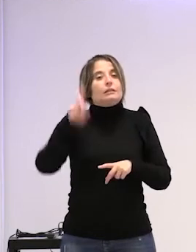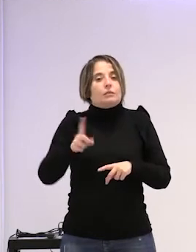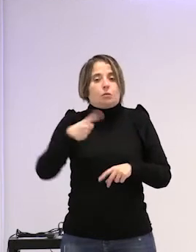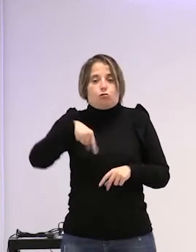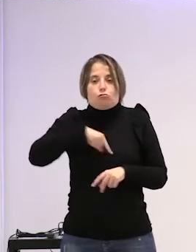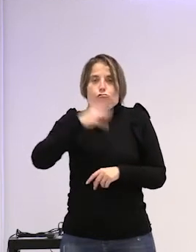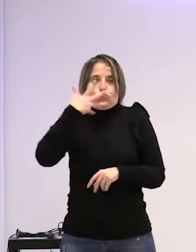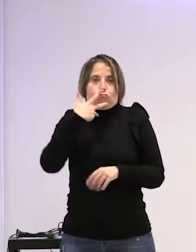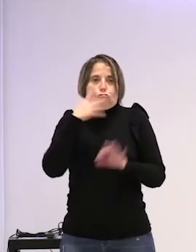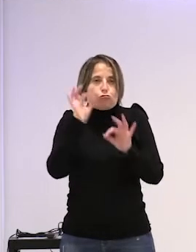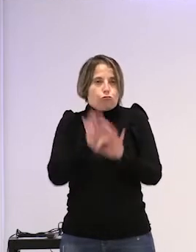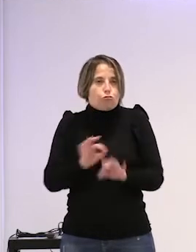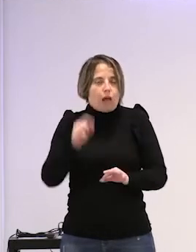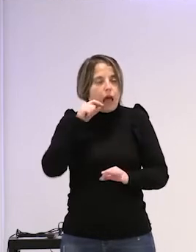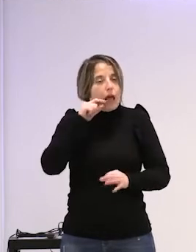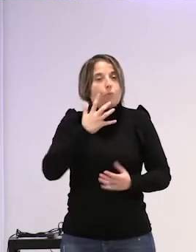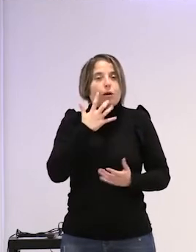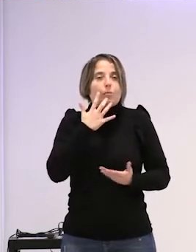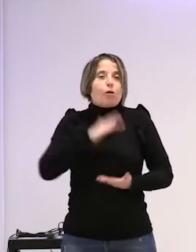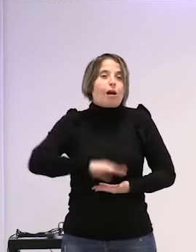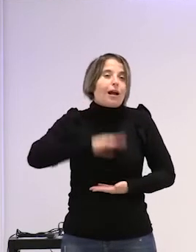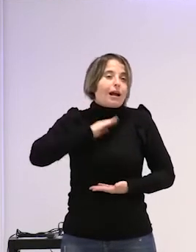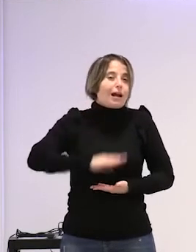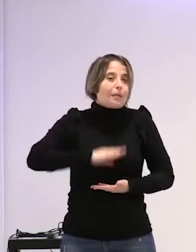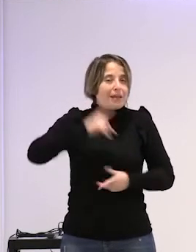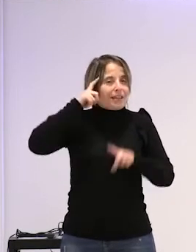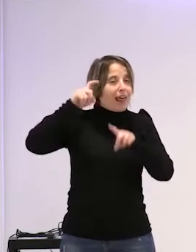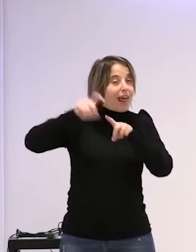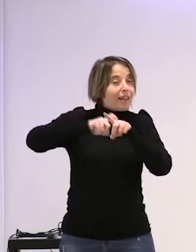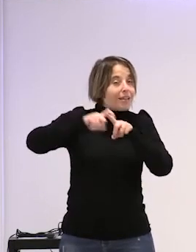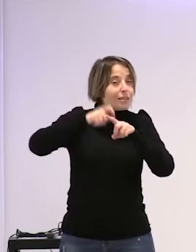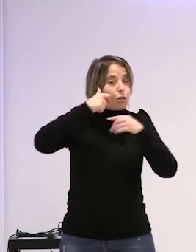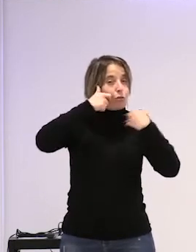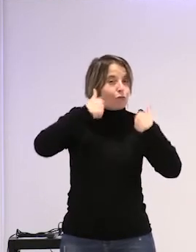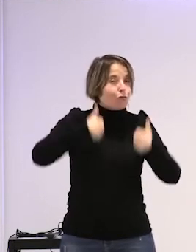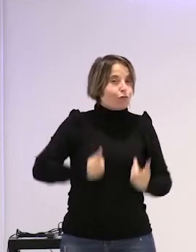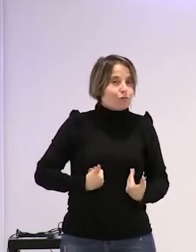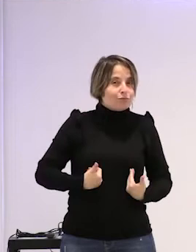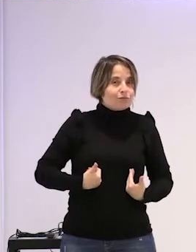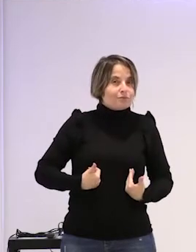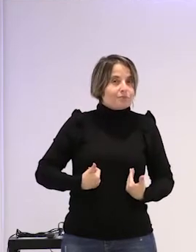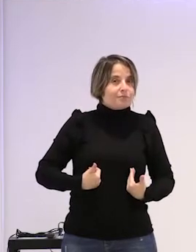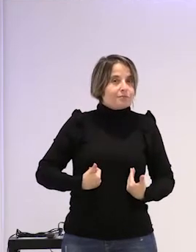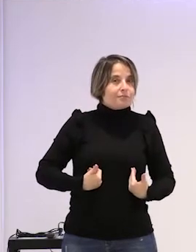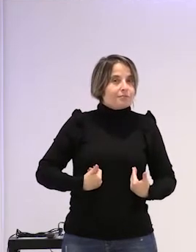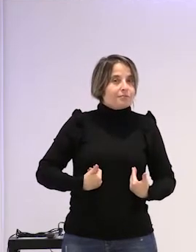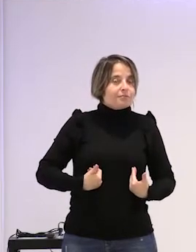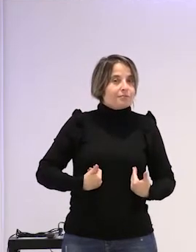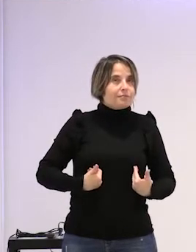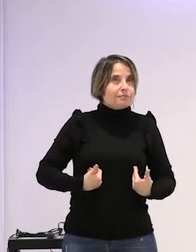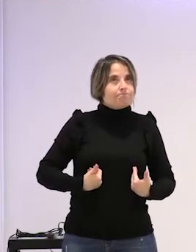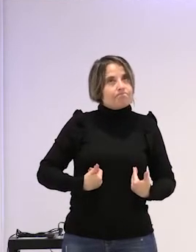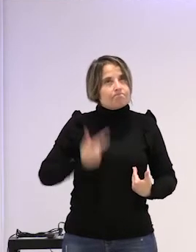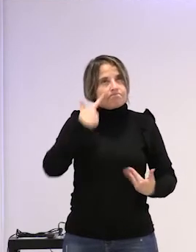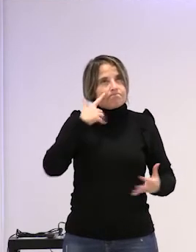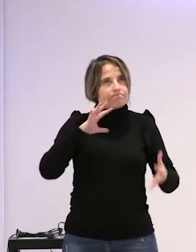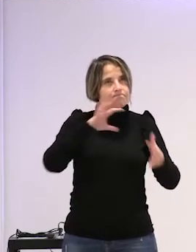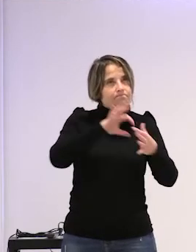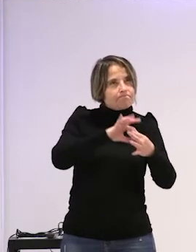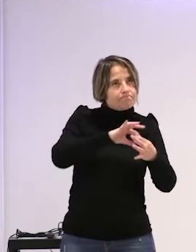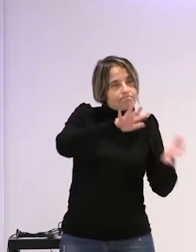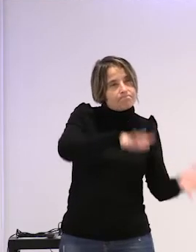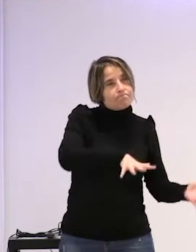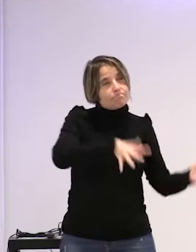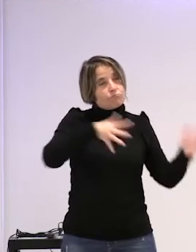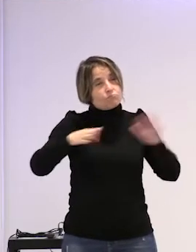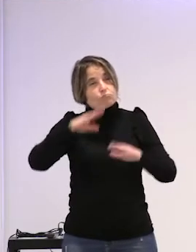desconocida la capacidad psicofísica para trasladar a la